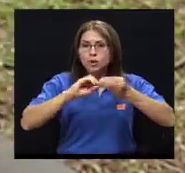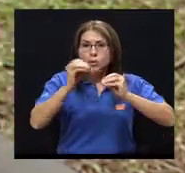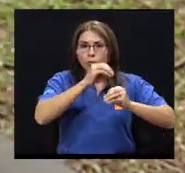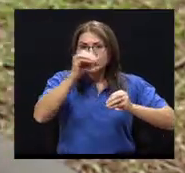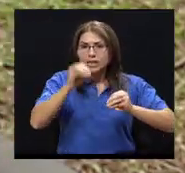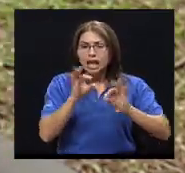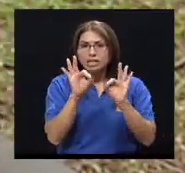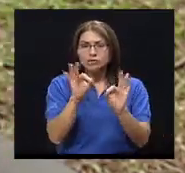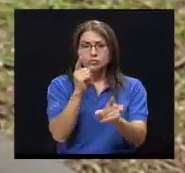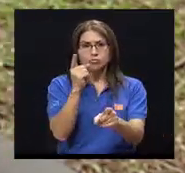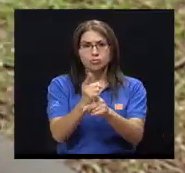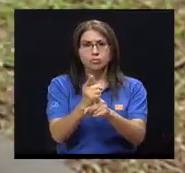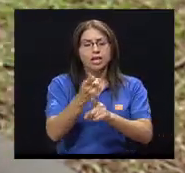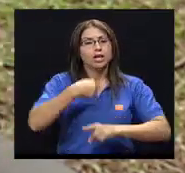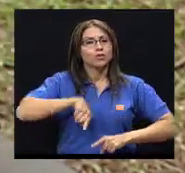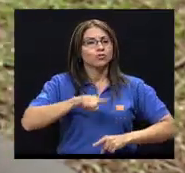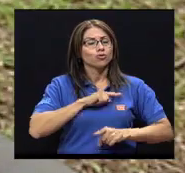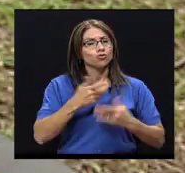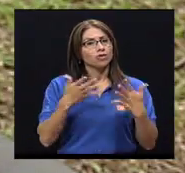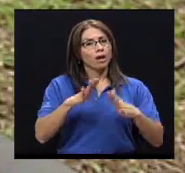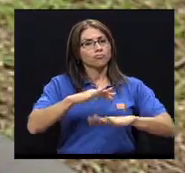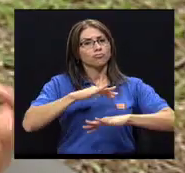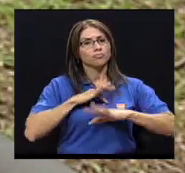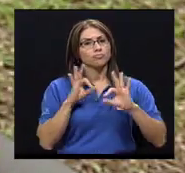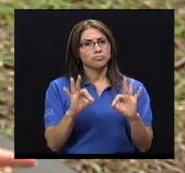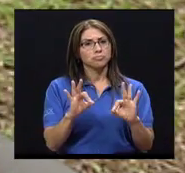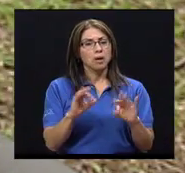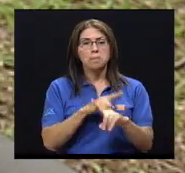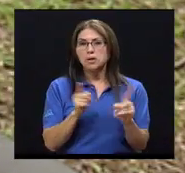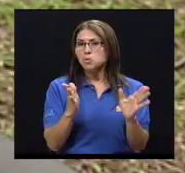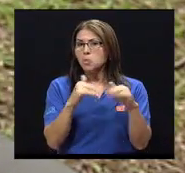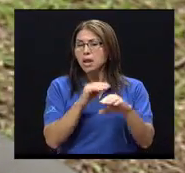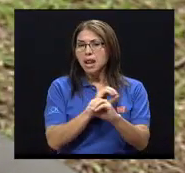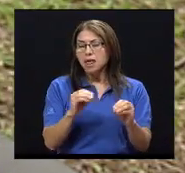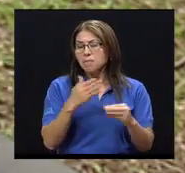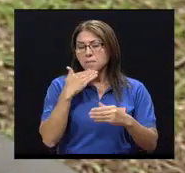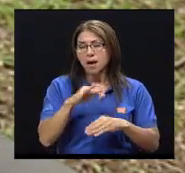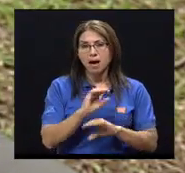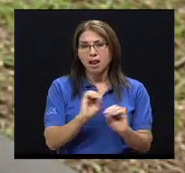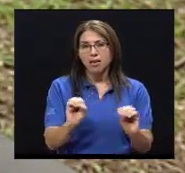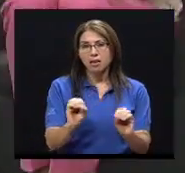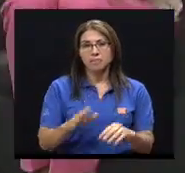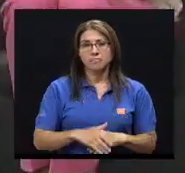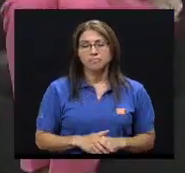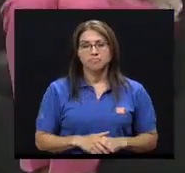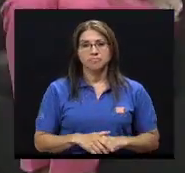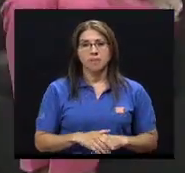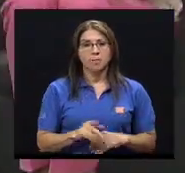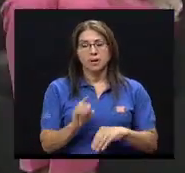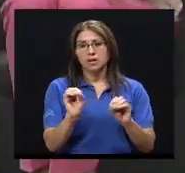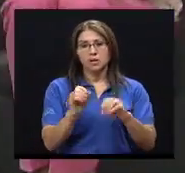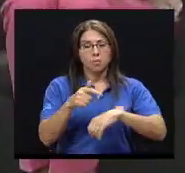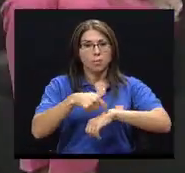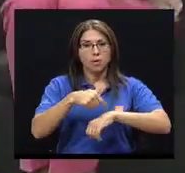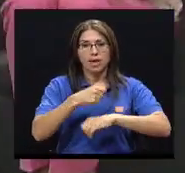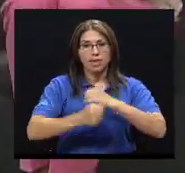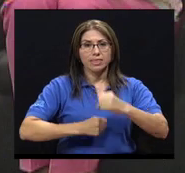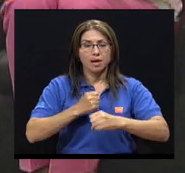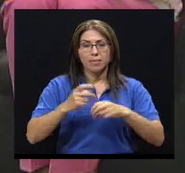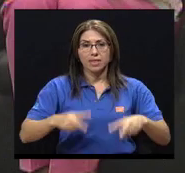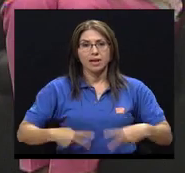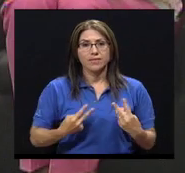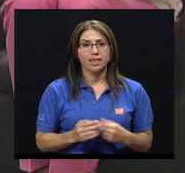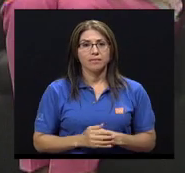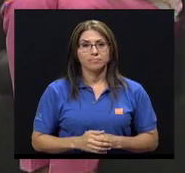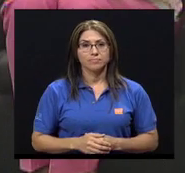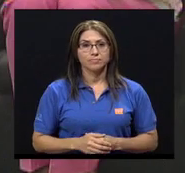cantidades que necesitamos y estamos cubriendo todos los requerimientos. Pero no habría ninguna contraindicación para ninguna etapa de la vida. Algo un poco